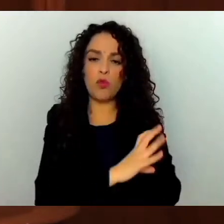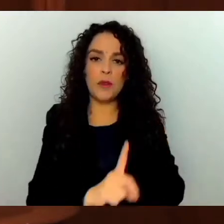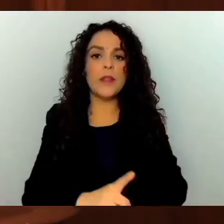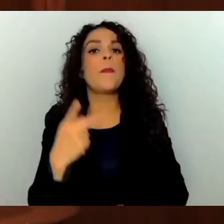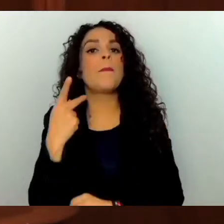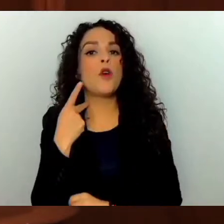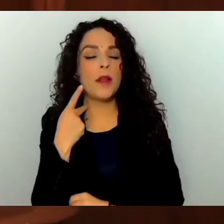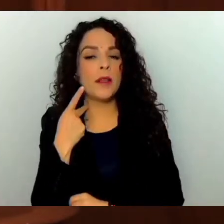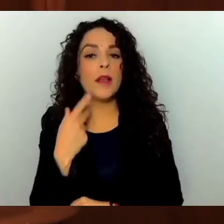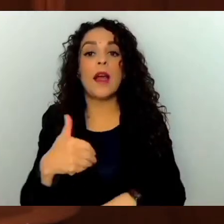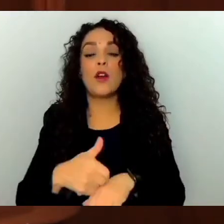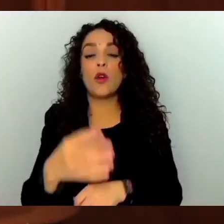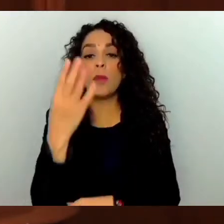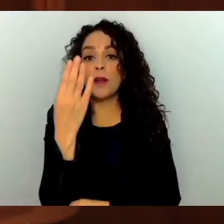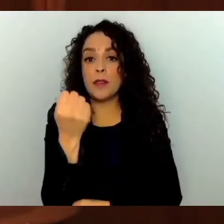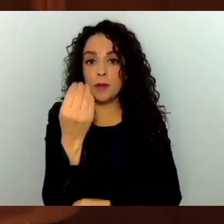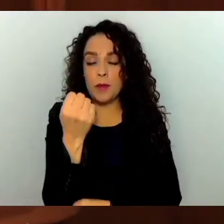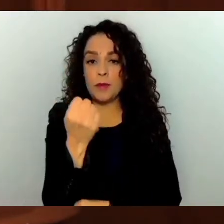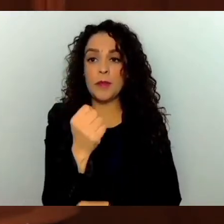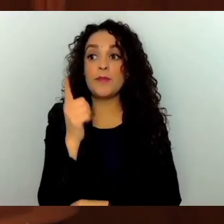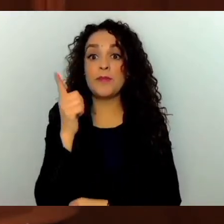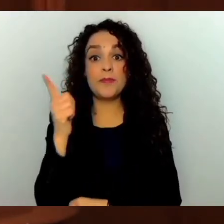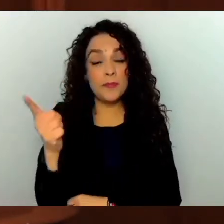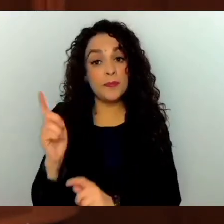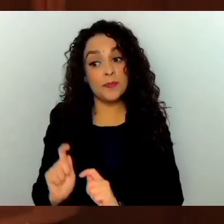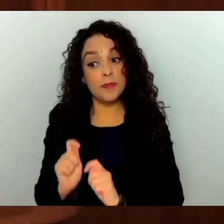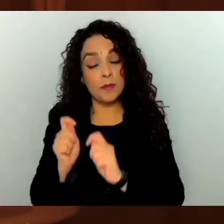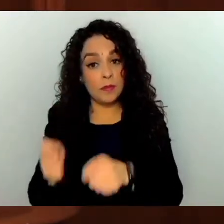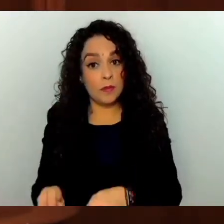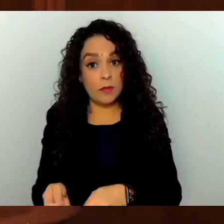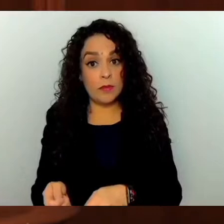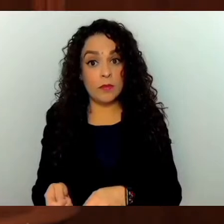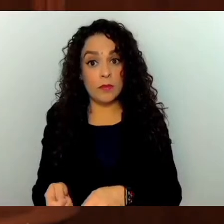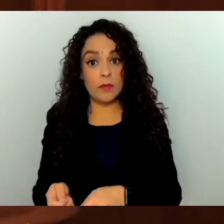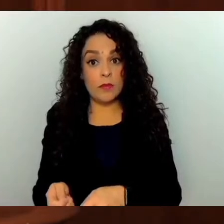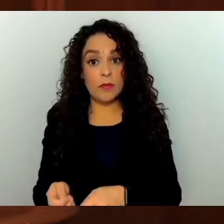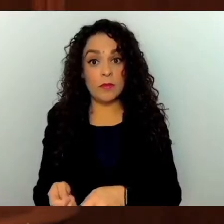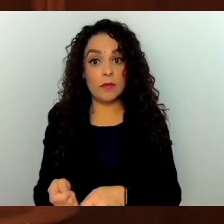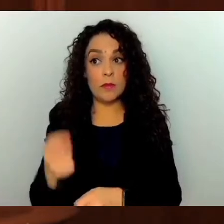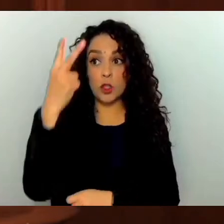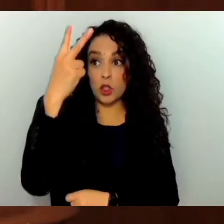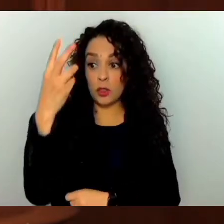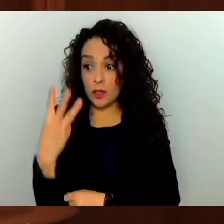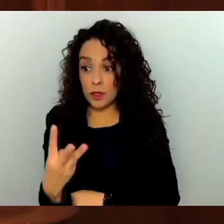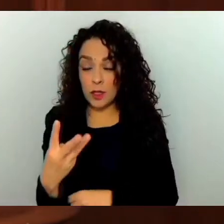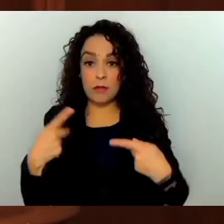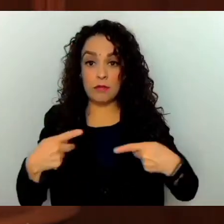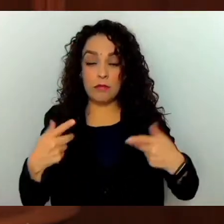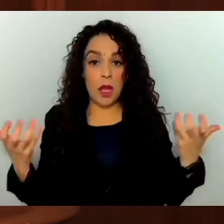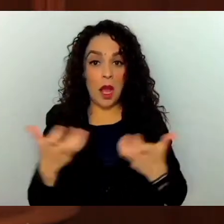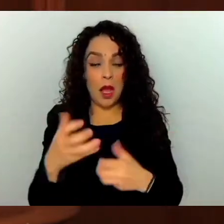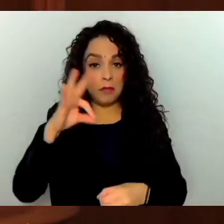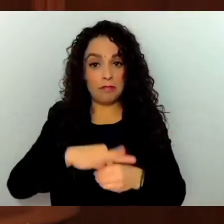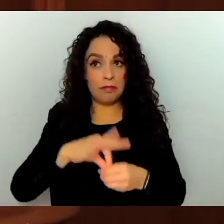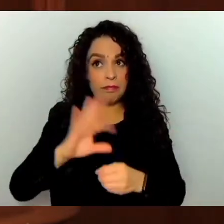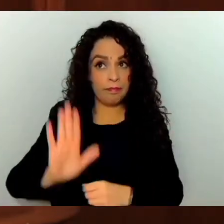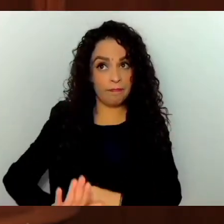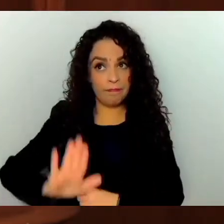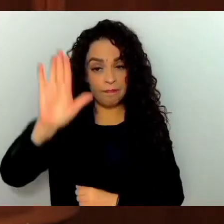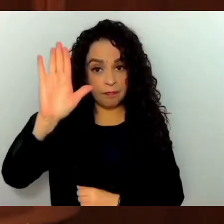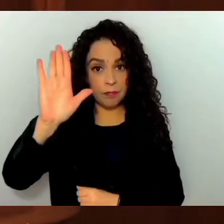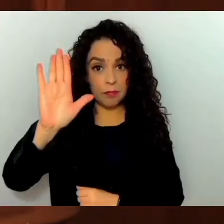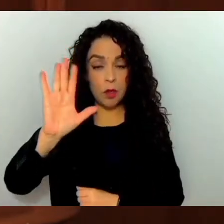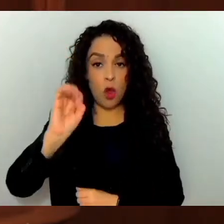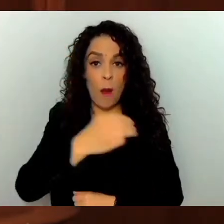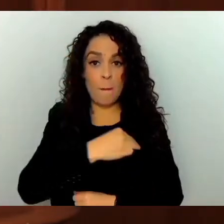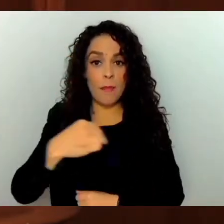Noveno, la legislatura designará por el voto de las dos terceras partes de las o los miembros presentes